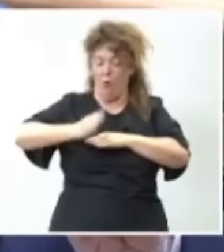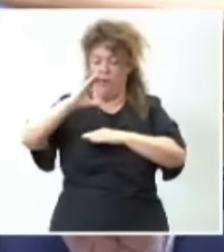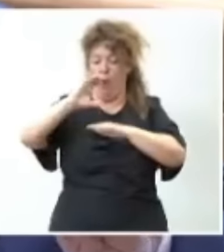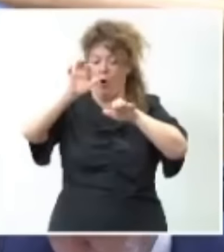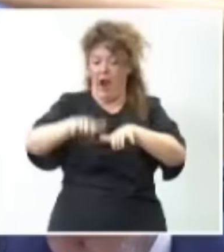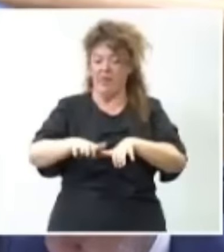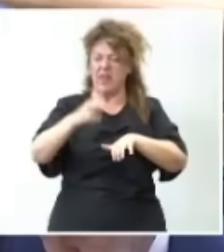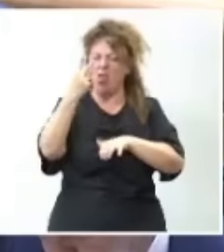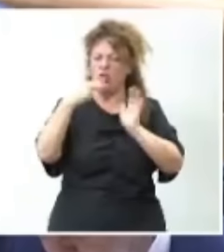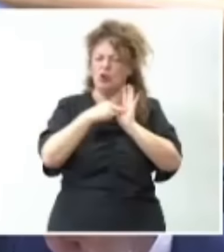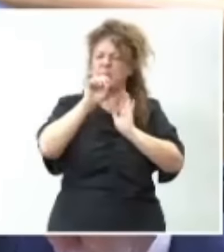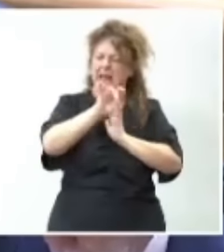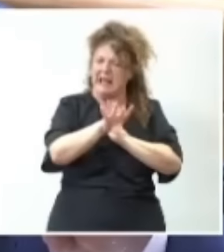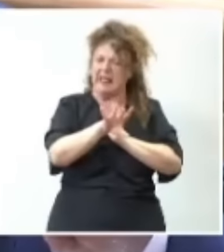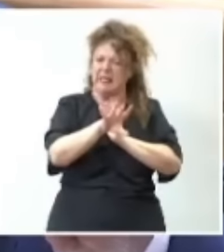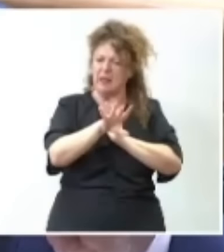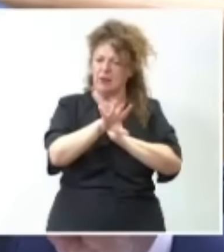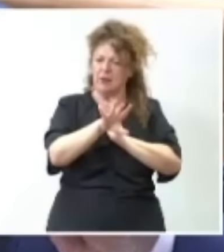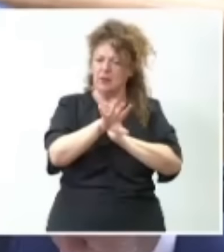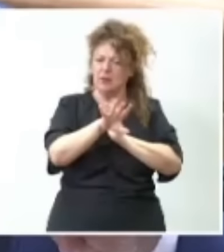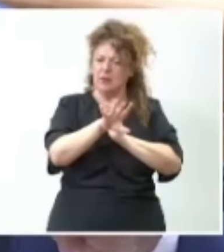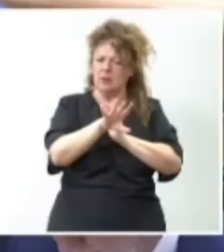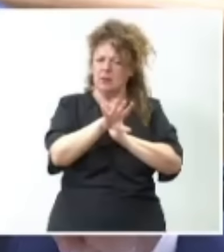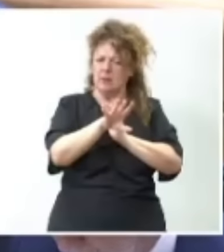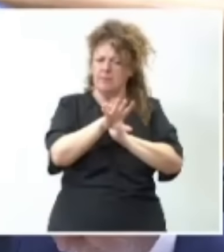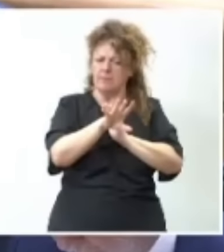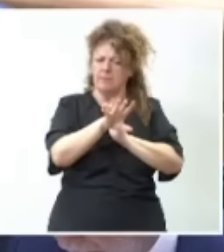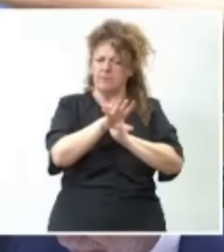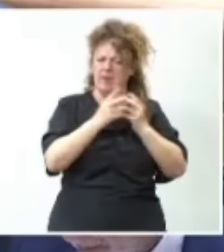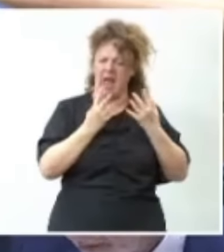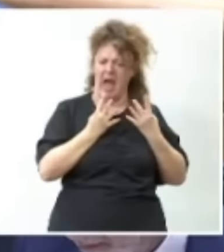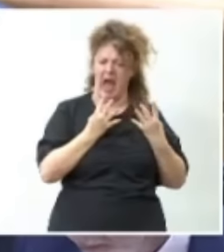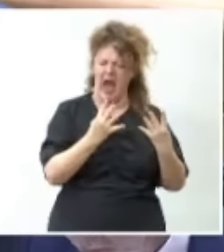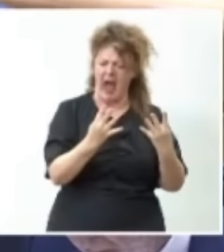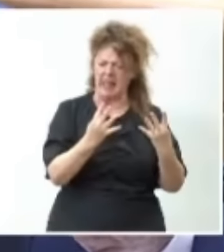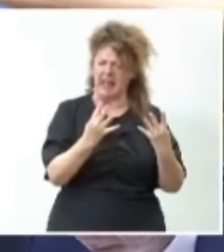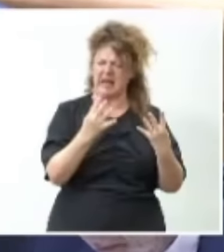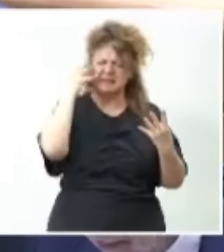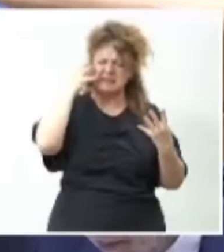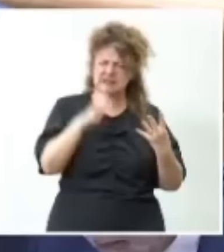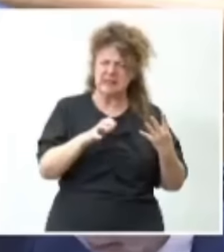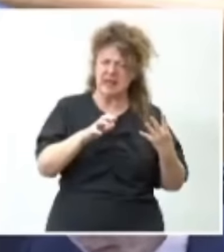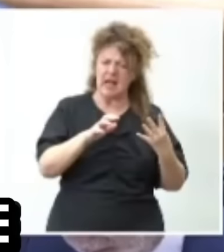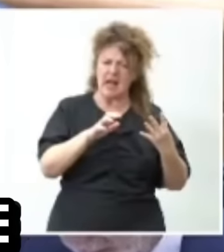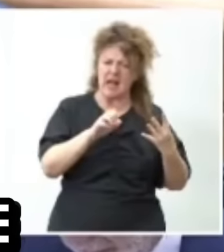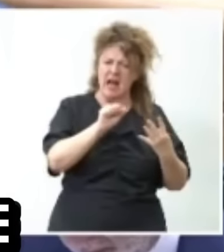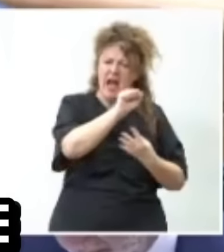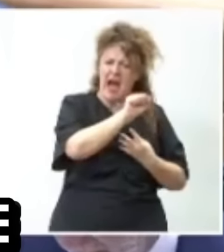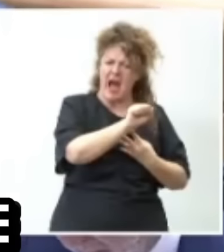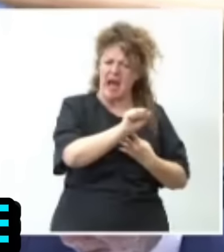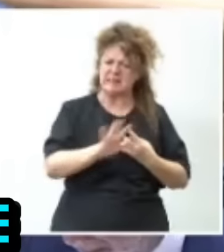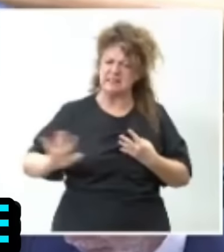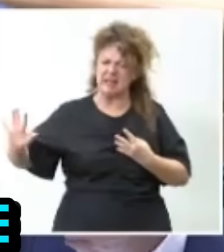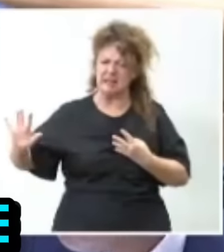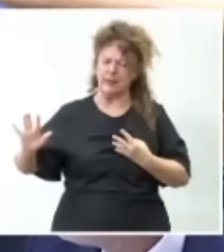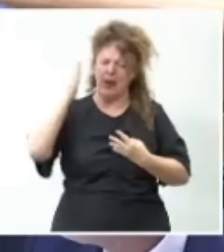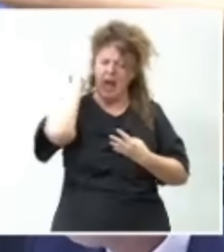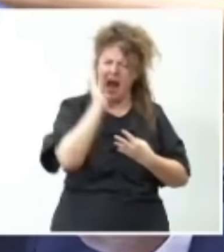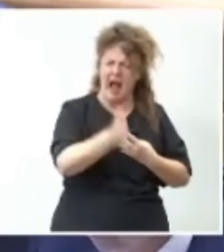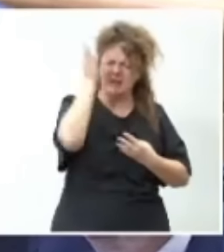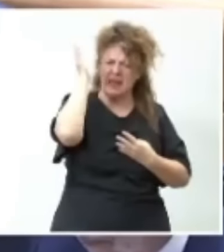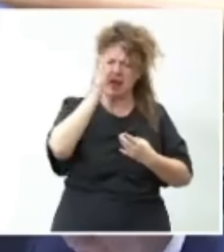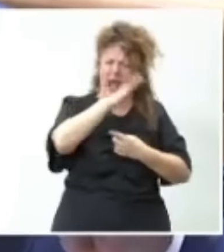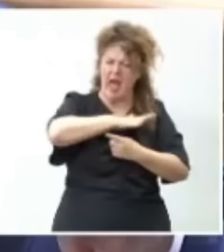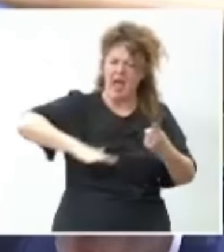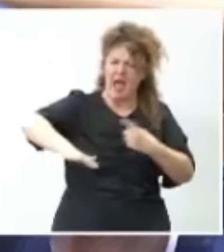2015 de una alga invasora exótica de origen asiático, está alterando gravemente el